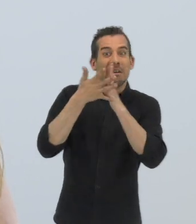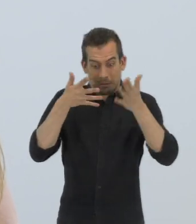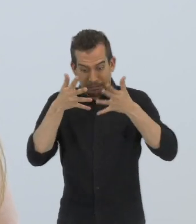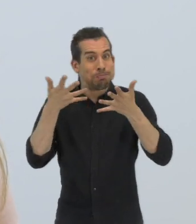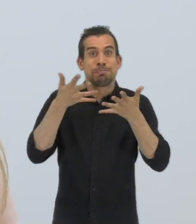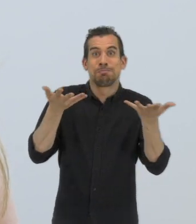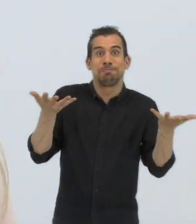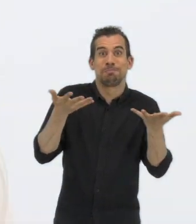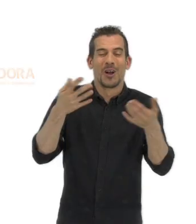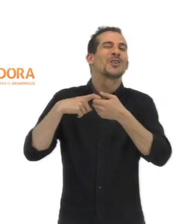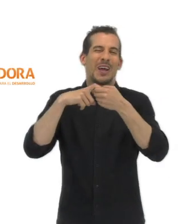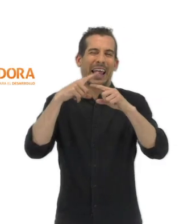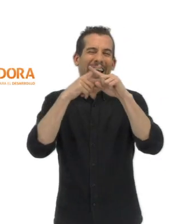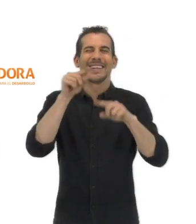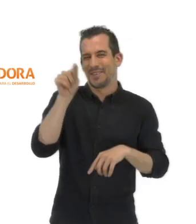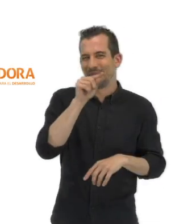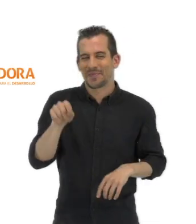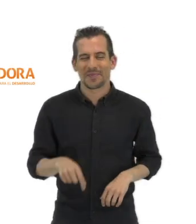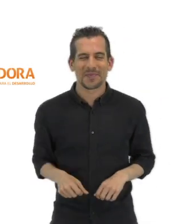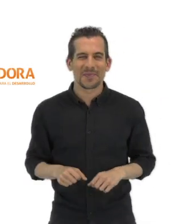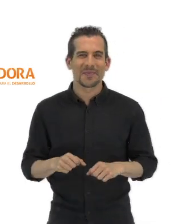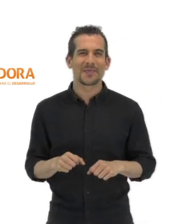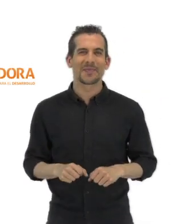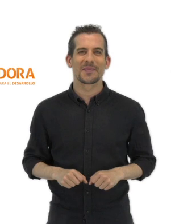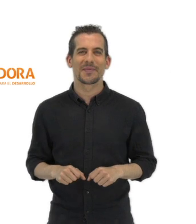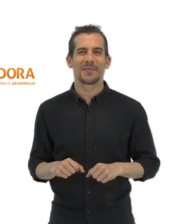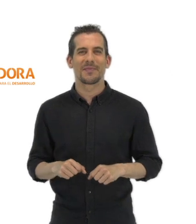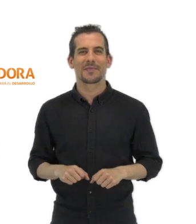No hay palabras para describirlo. Marca la X Solidaria.